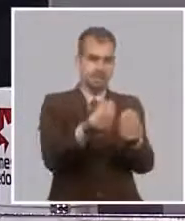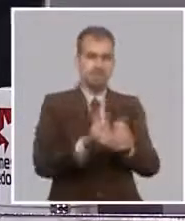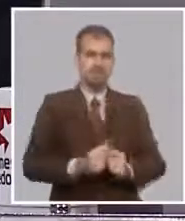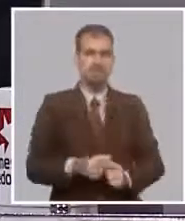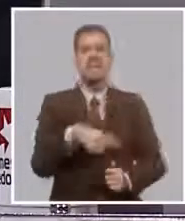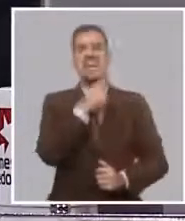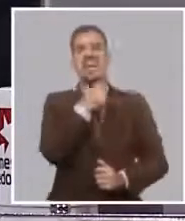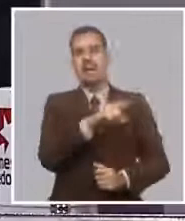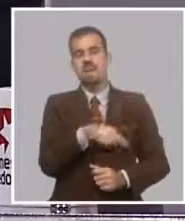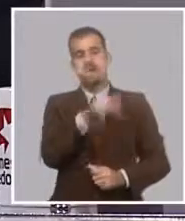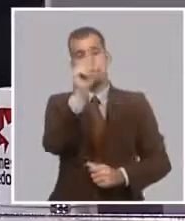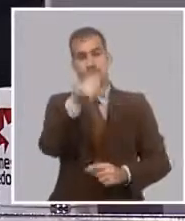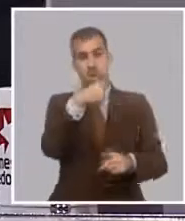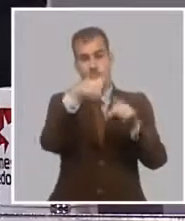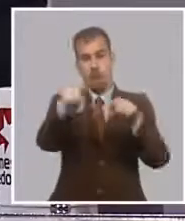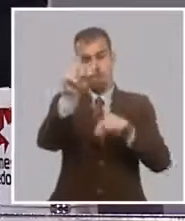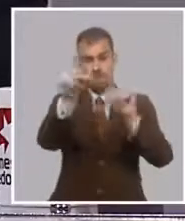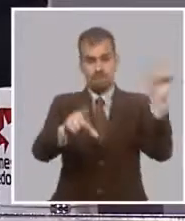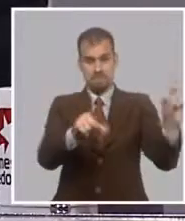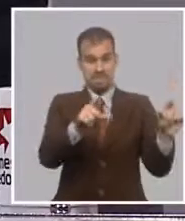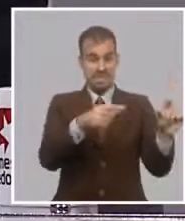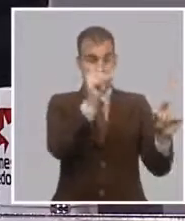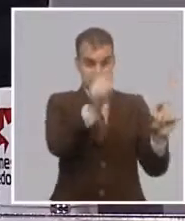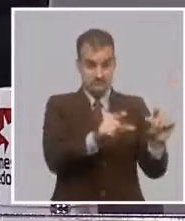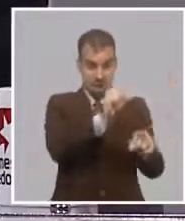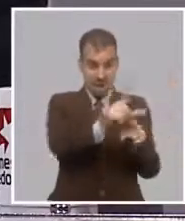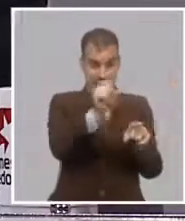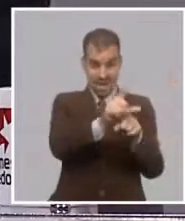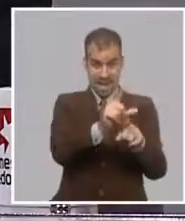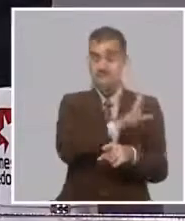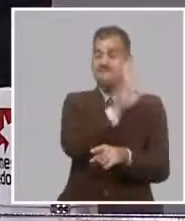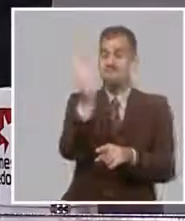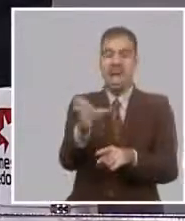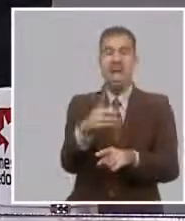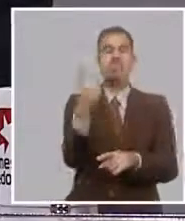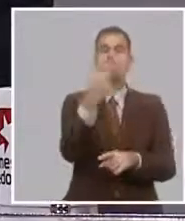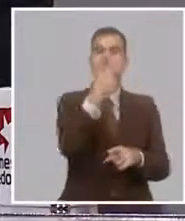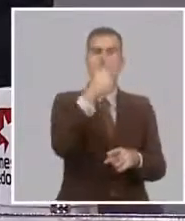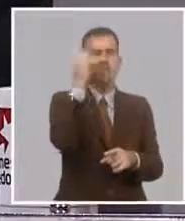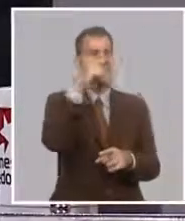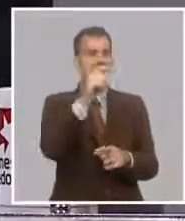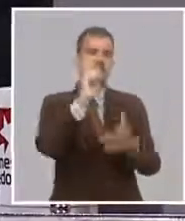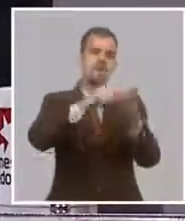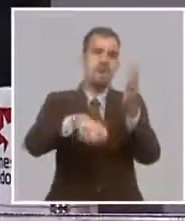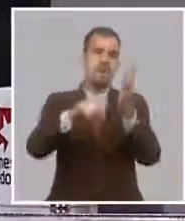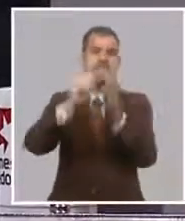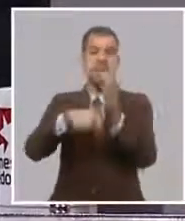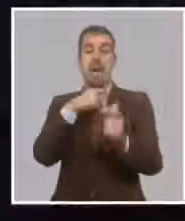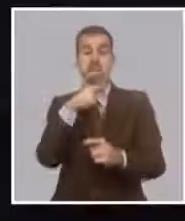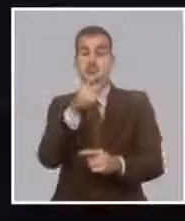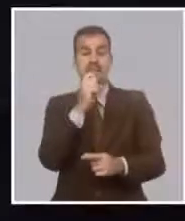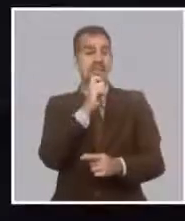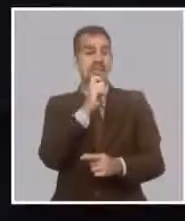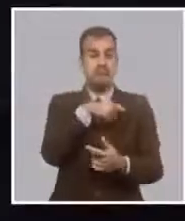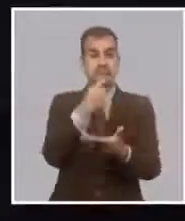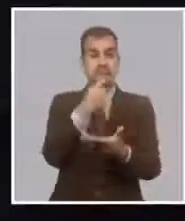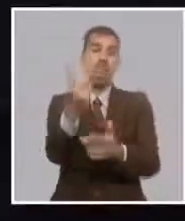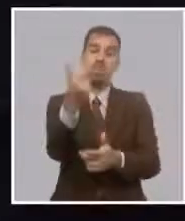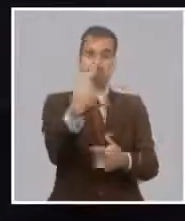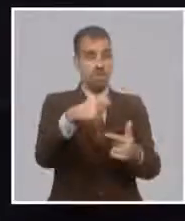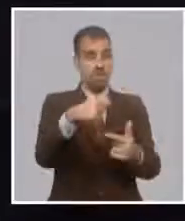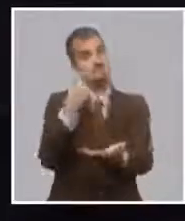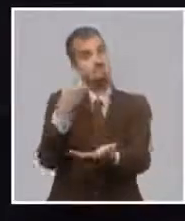utilizarán cuando lo presenta el productor. O sea, eso solamente queda cuando un productor... ¿Queda una exigencia? No, es